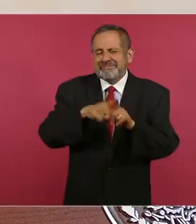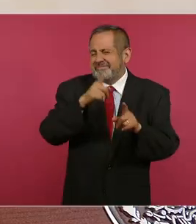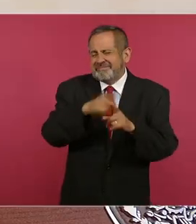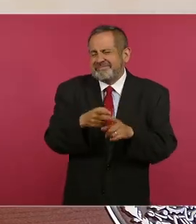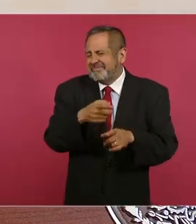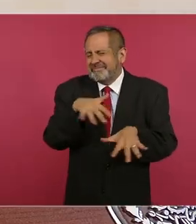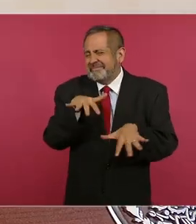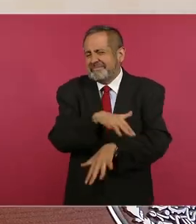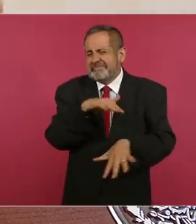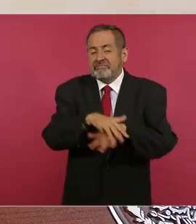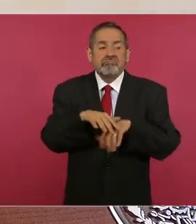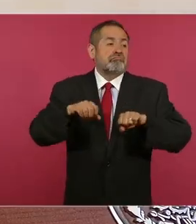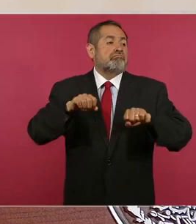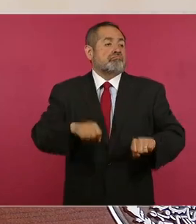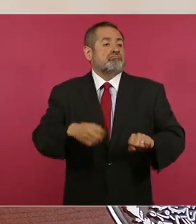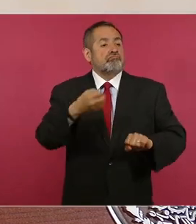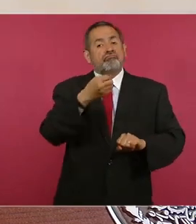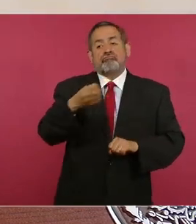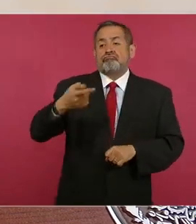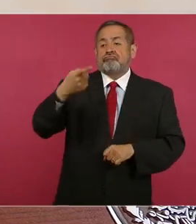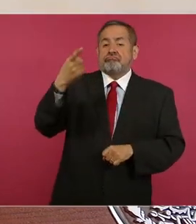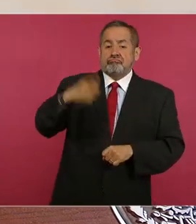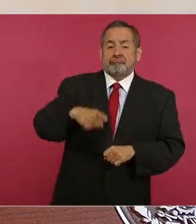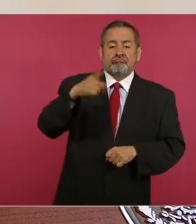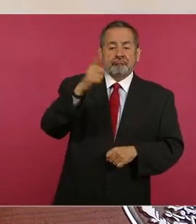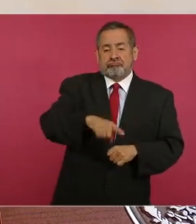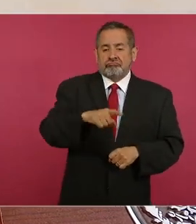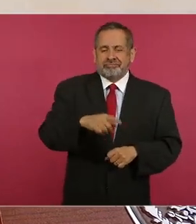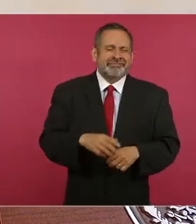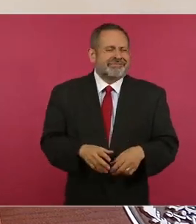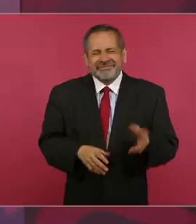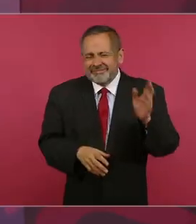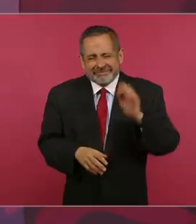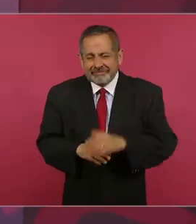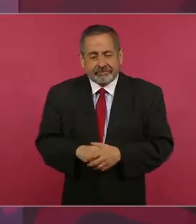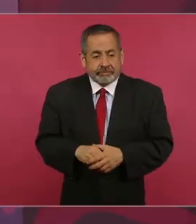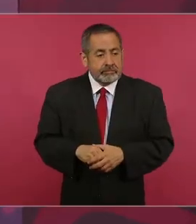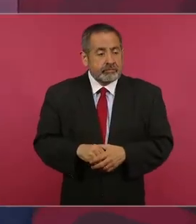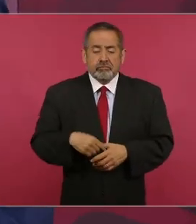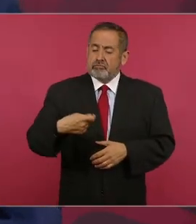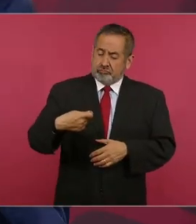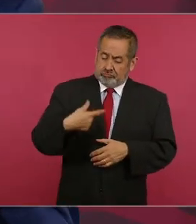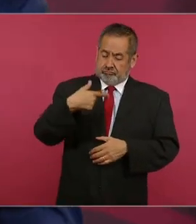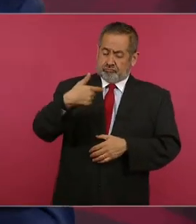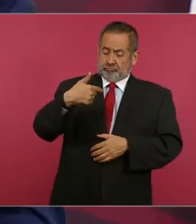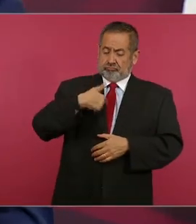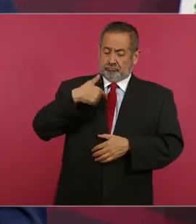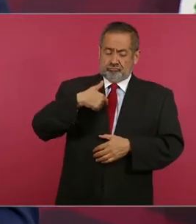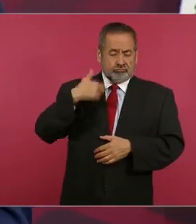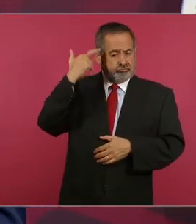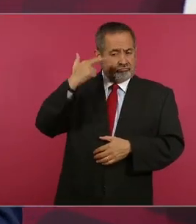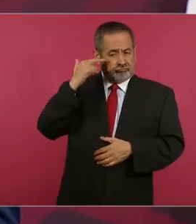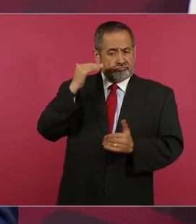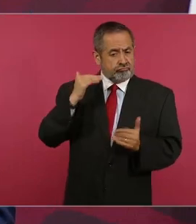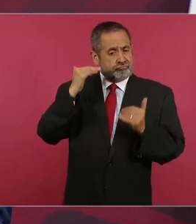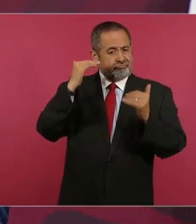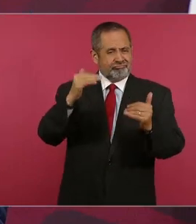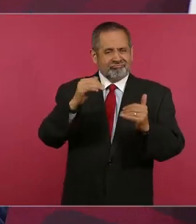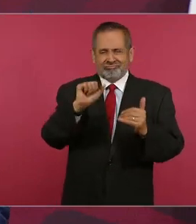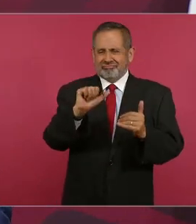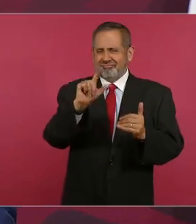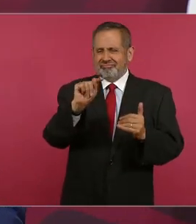con órdenes, y él se autonombra Alteza Serenísima.